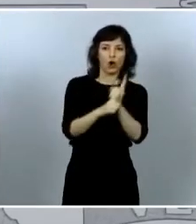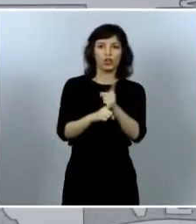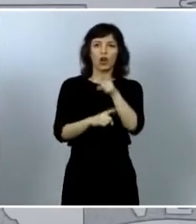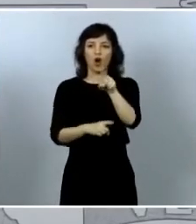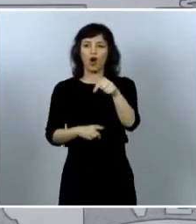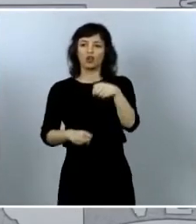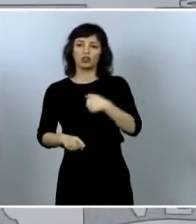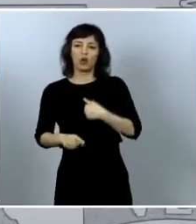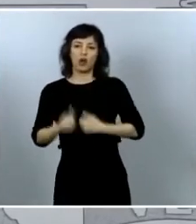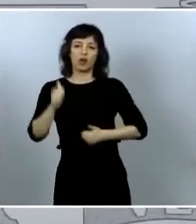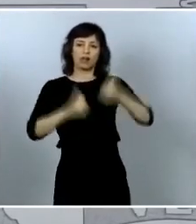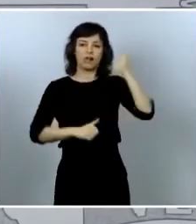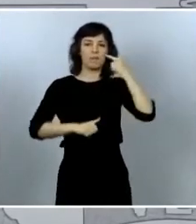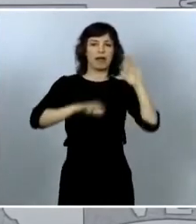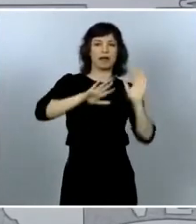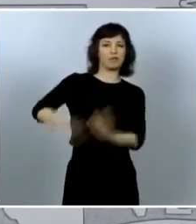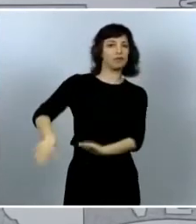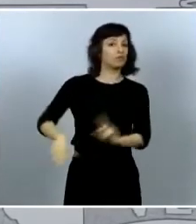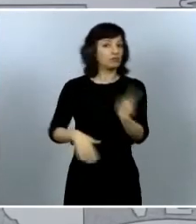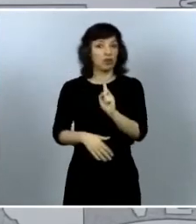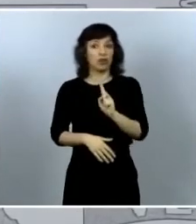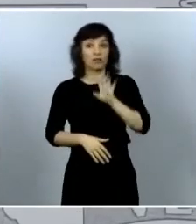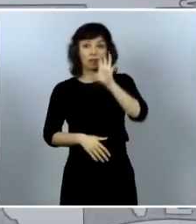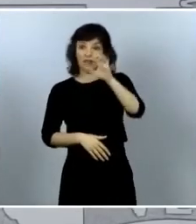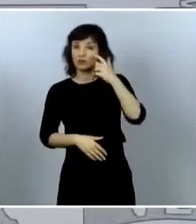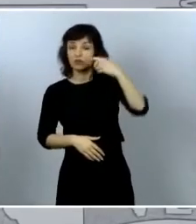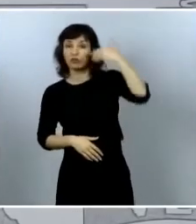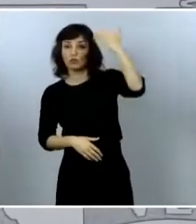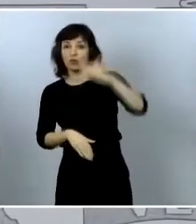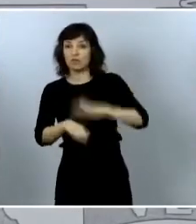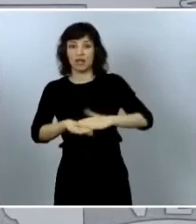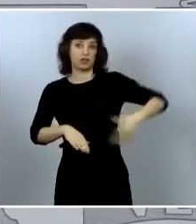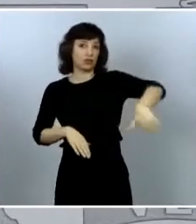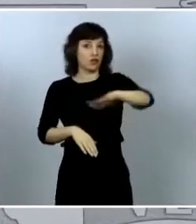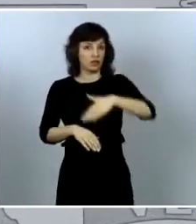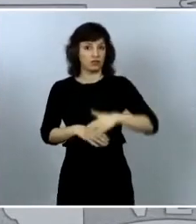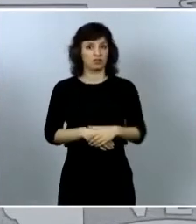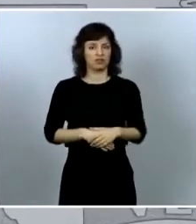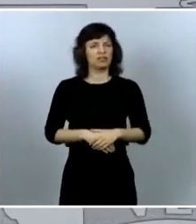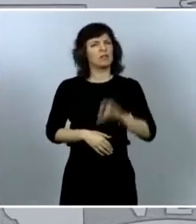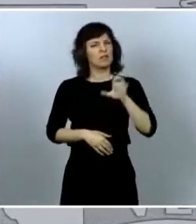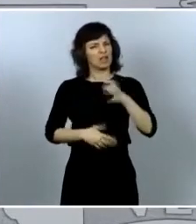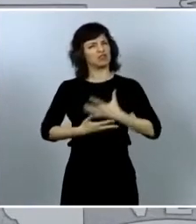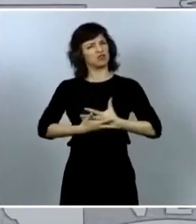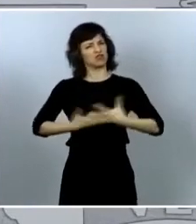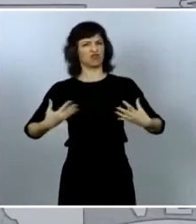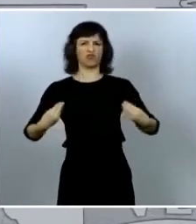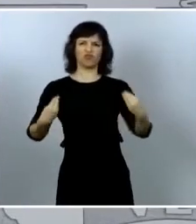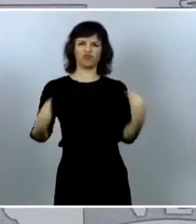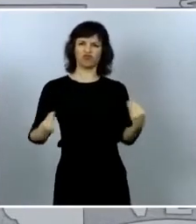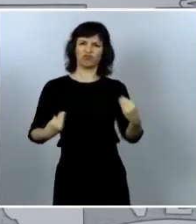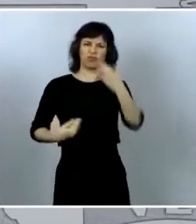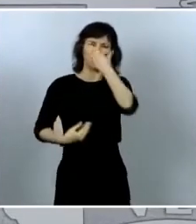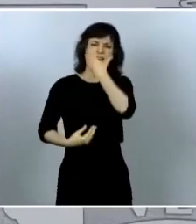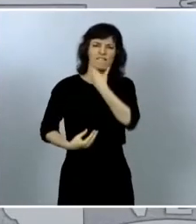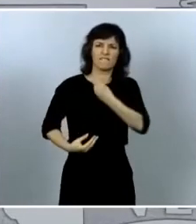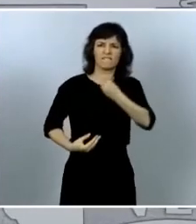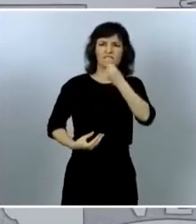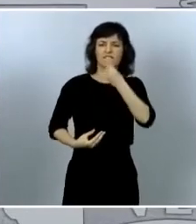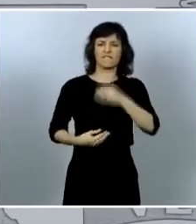este es un país de futuro para todos y para todas y es un país grande es un país hermoso es un país